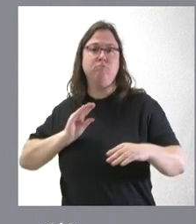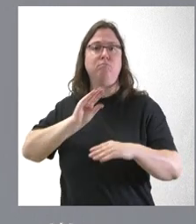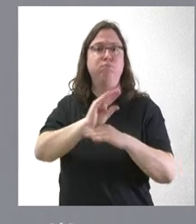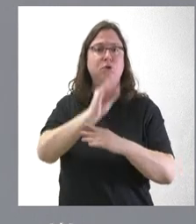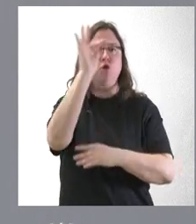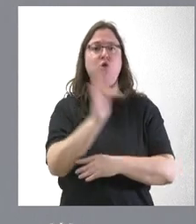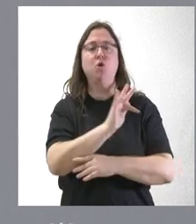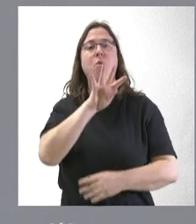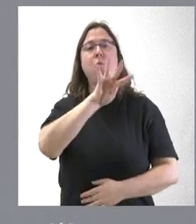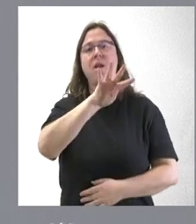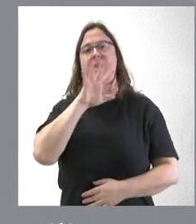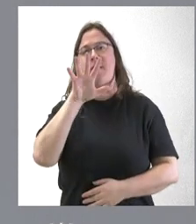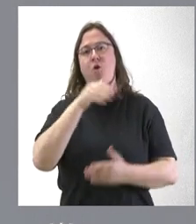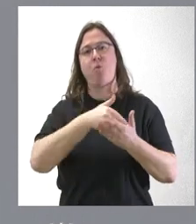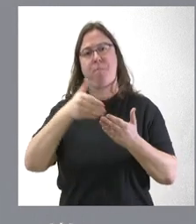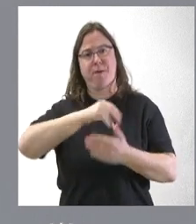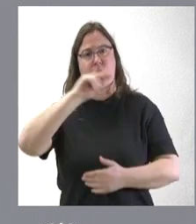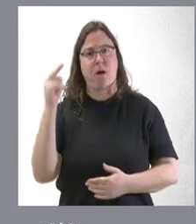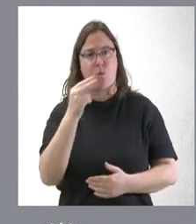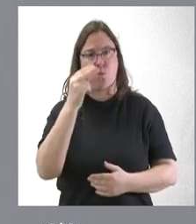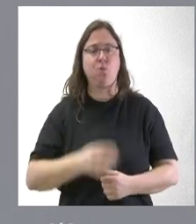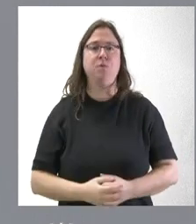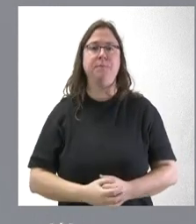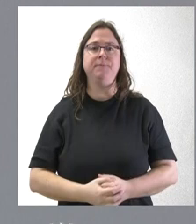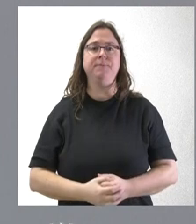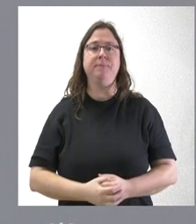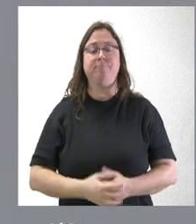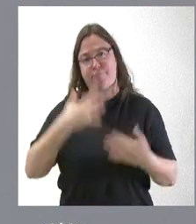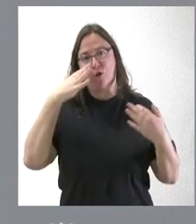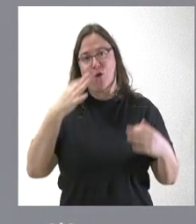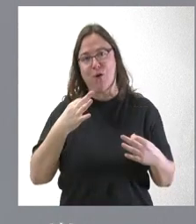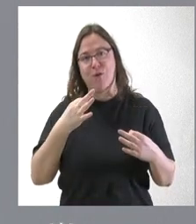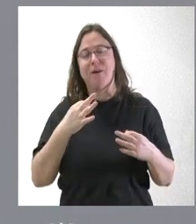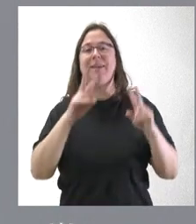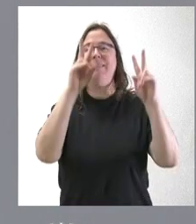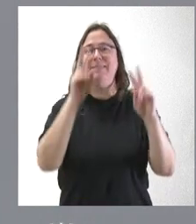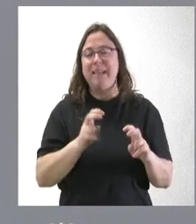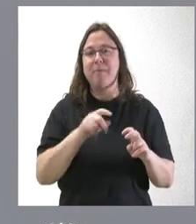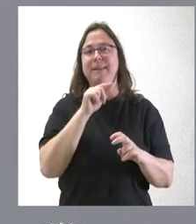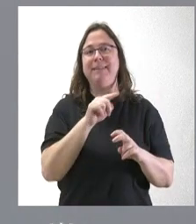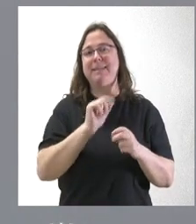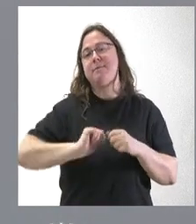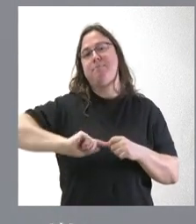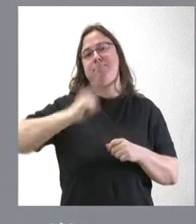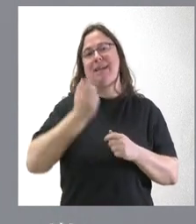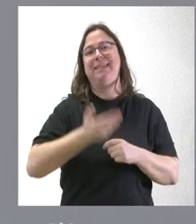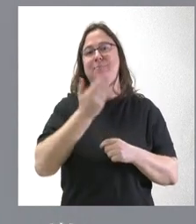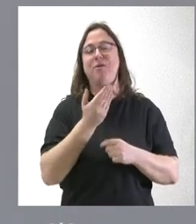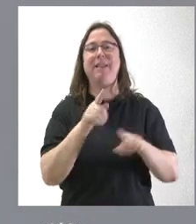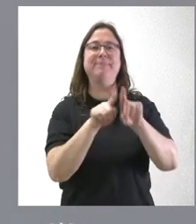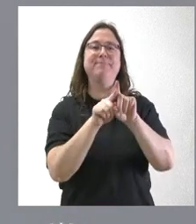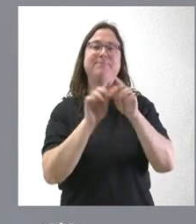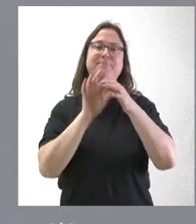de 45 millones de euros. Naturalmente, son materias que siempre son más importantes desde el punto de vista